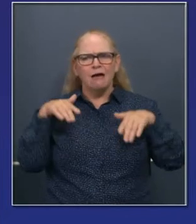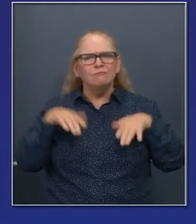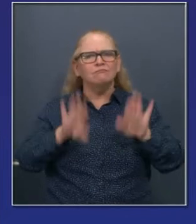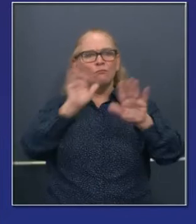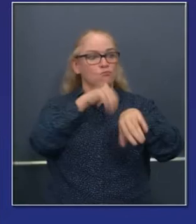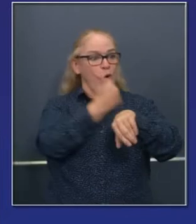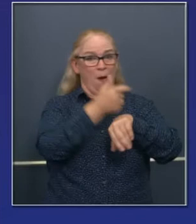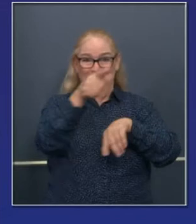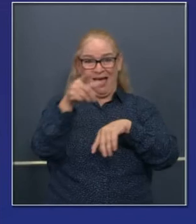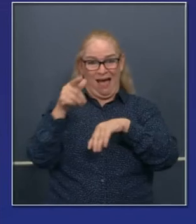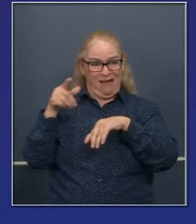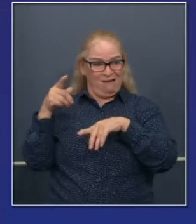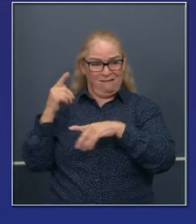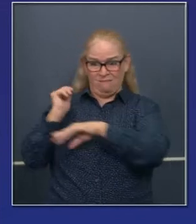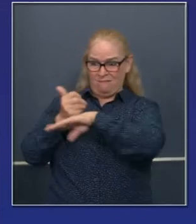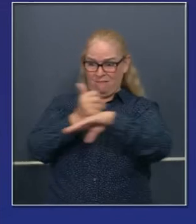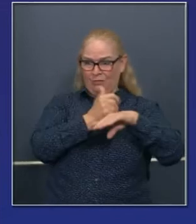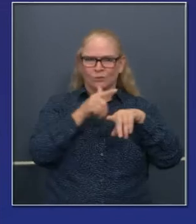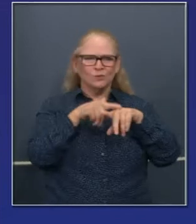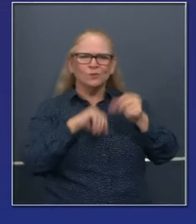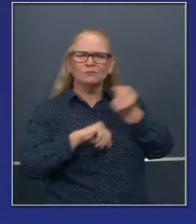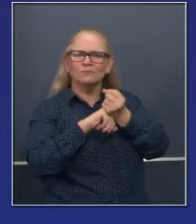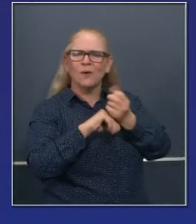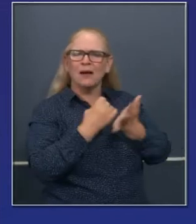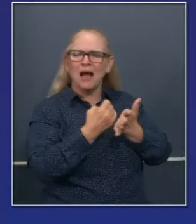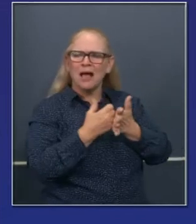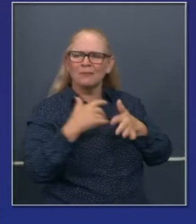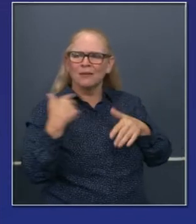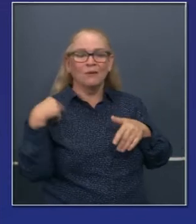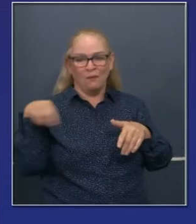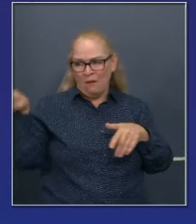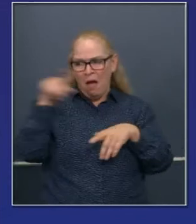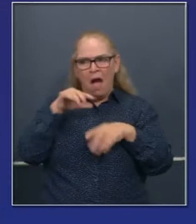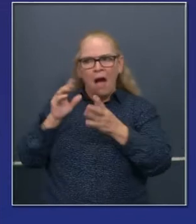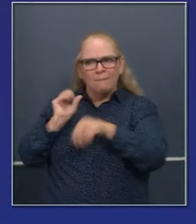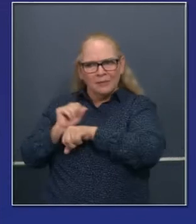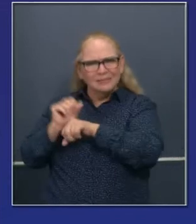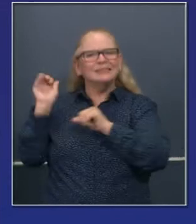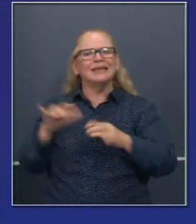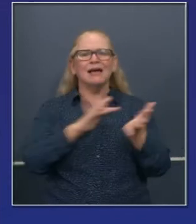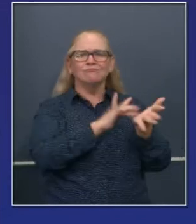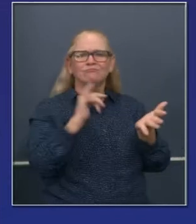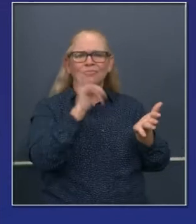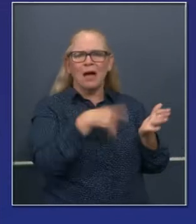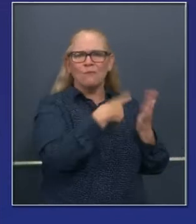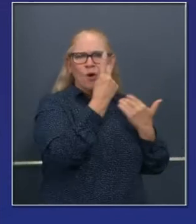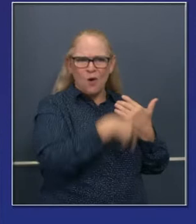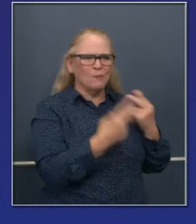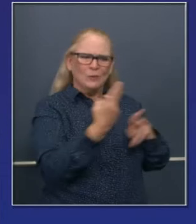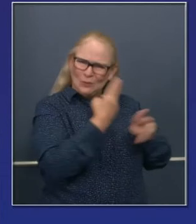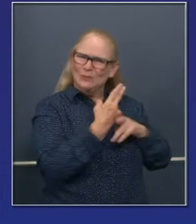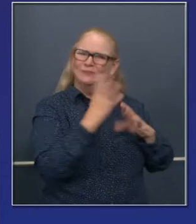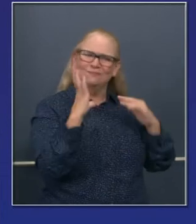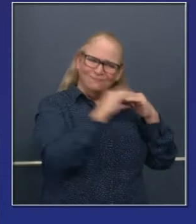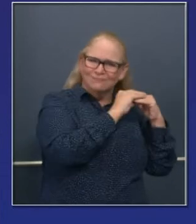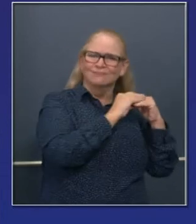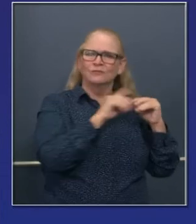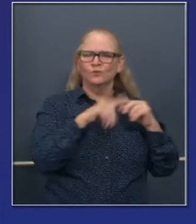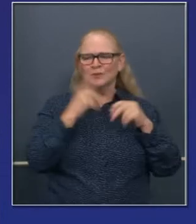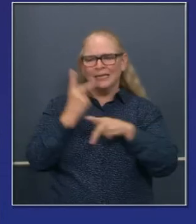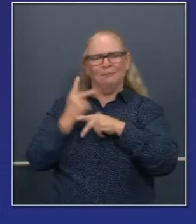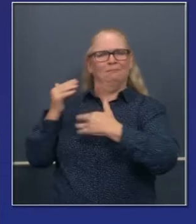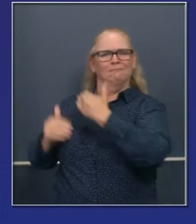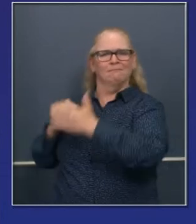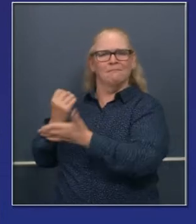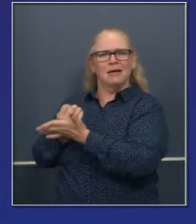nuevos programas y no estamos simplemente proponiendo cosas en este espacio. De hecho, estamos creando, manifestando algo en este estado,